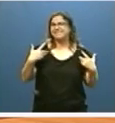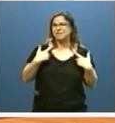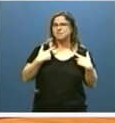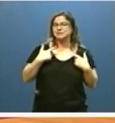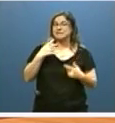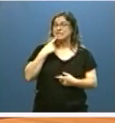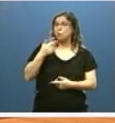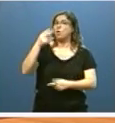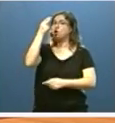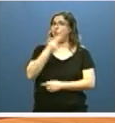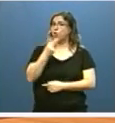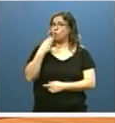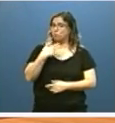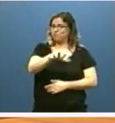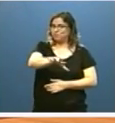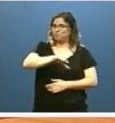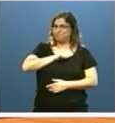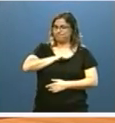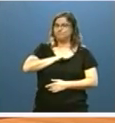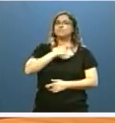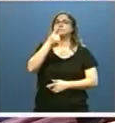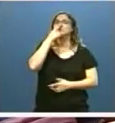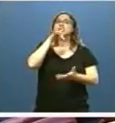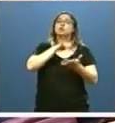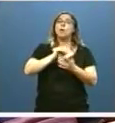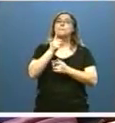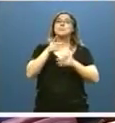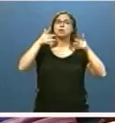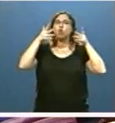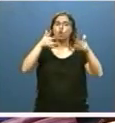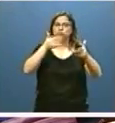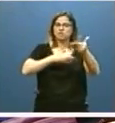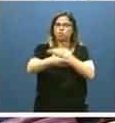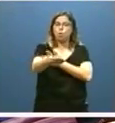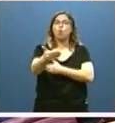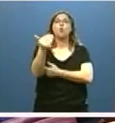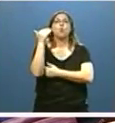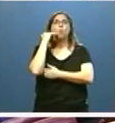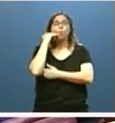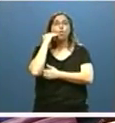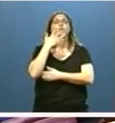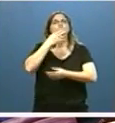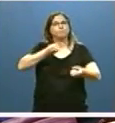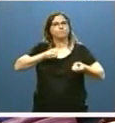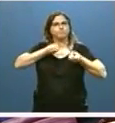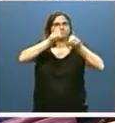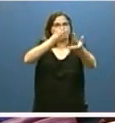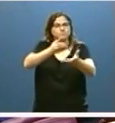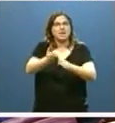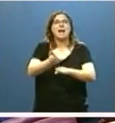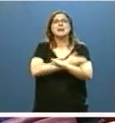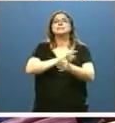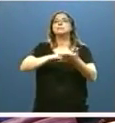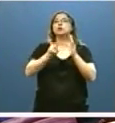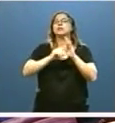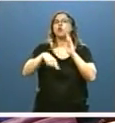respuesta a otro de los compromisos de mi investidura, en el primer Consejo de Gobierno del próximo mes de julio se informará el anteproyecto de ley